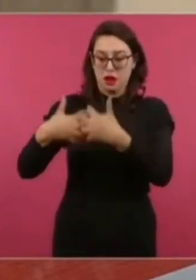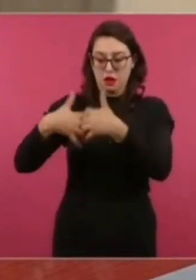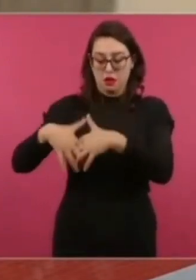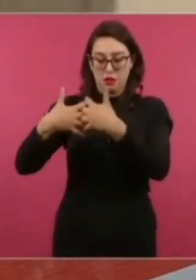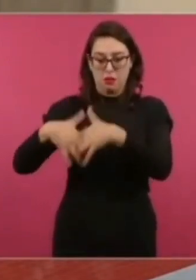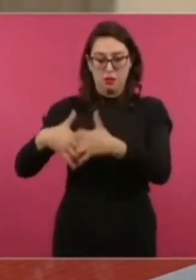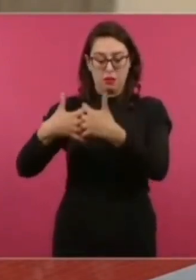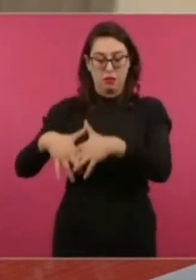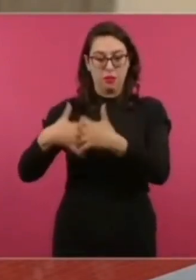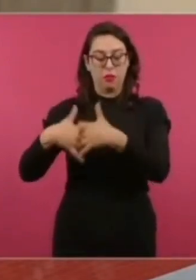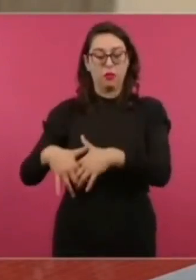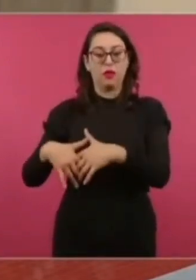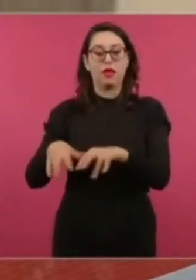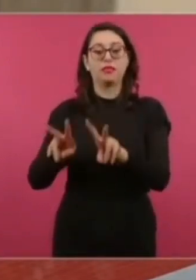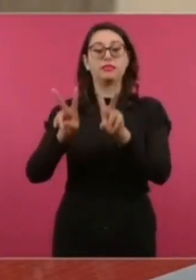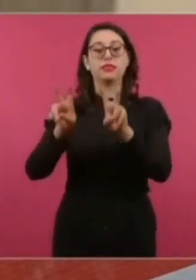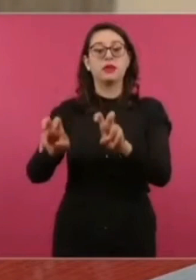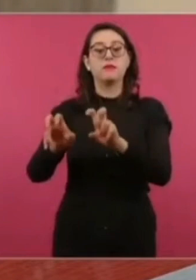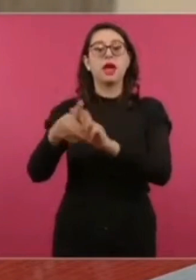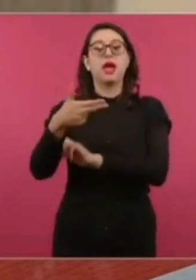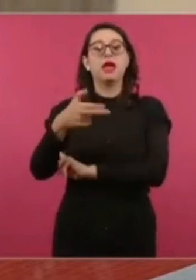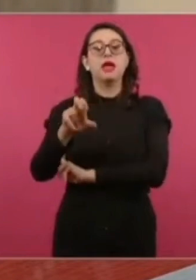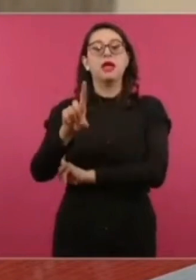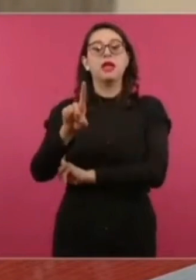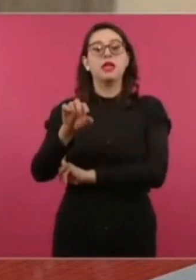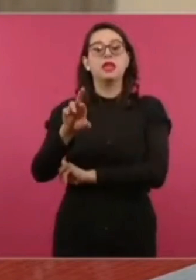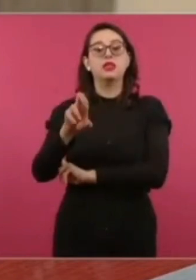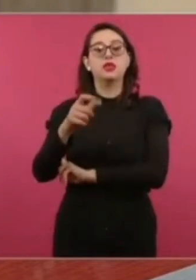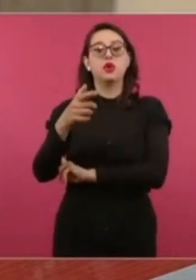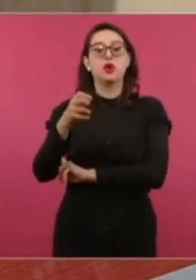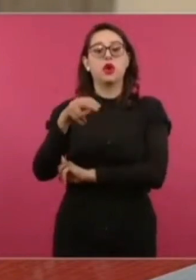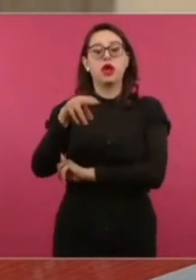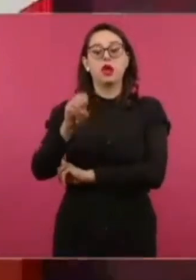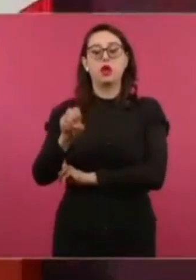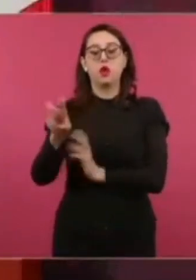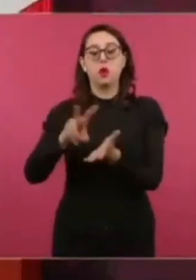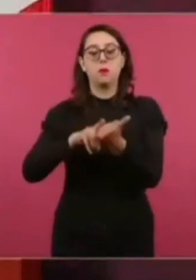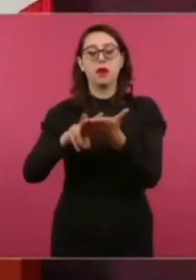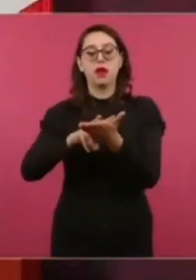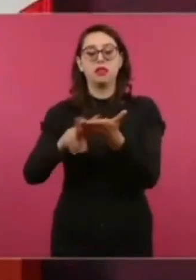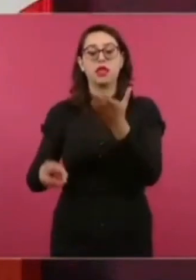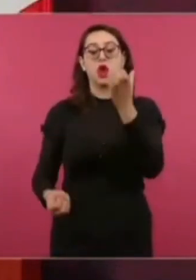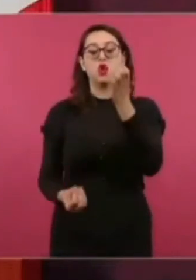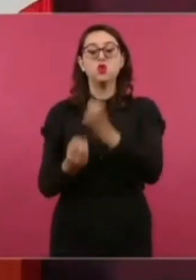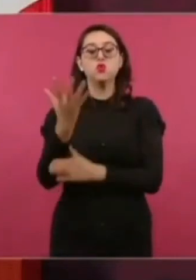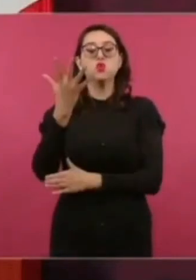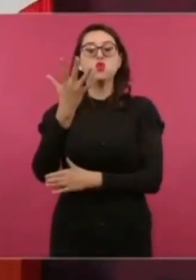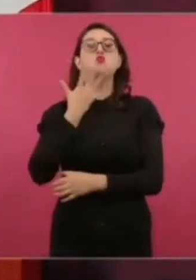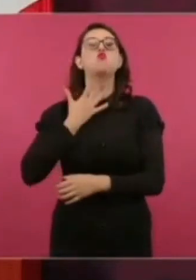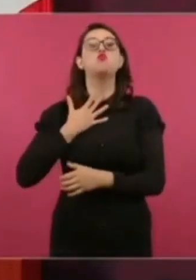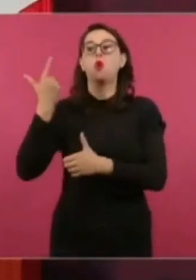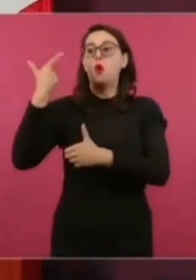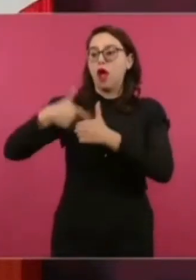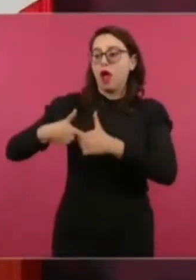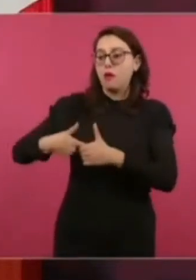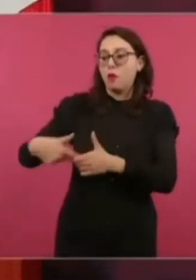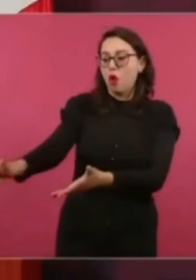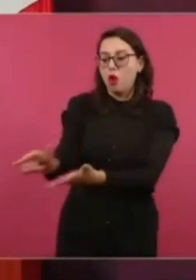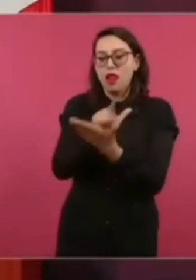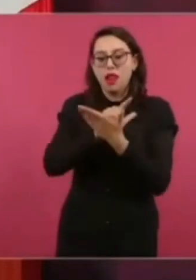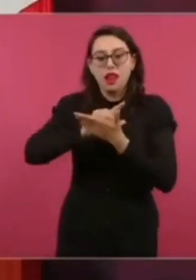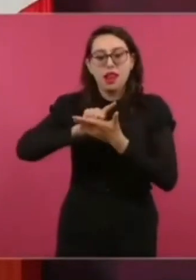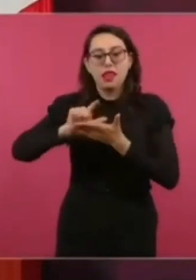hidrógeno verde para abastecer a barcos con este combustible limpio y evitar que